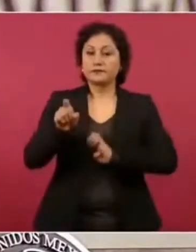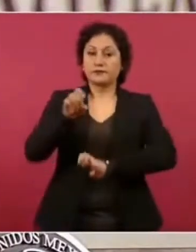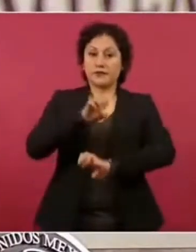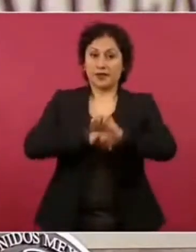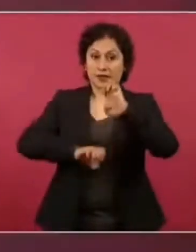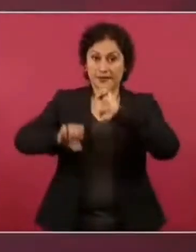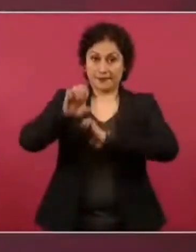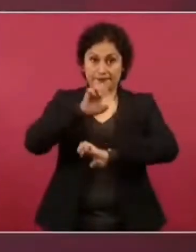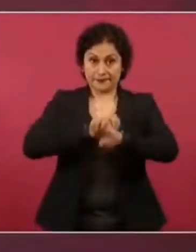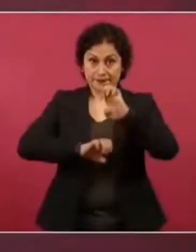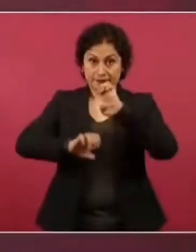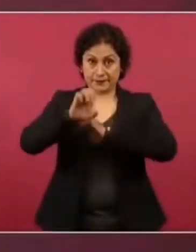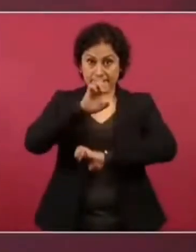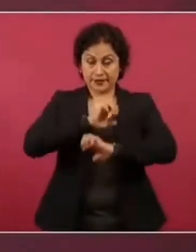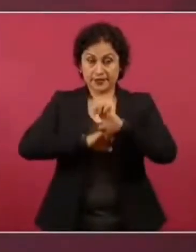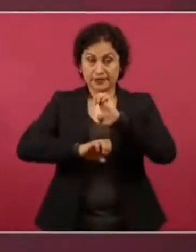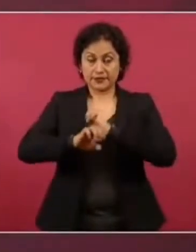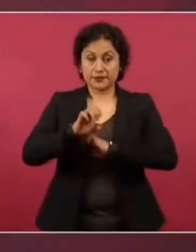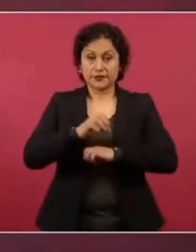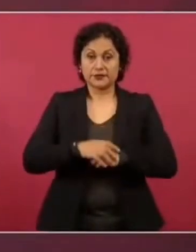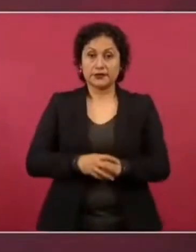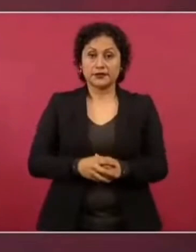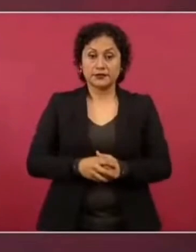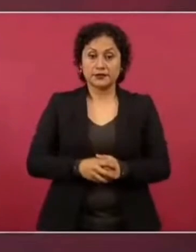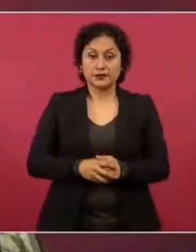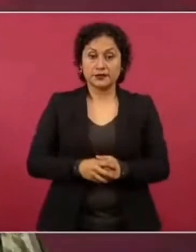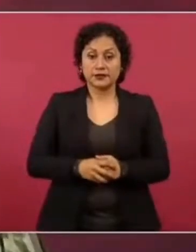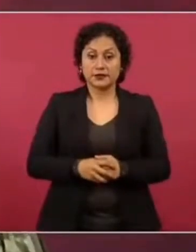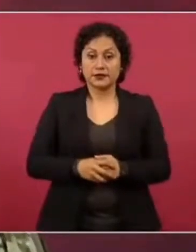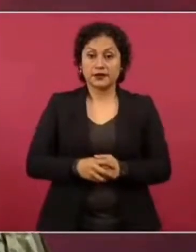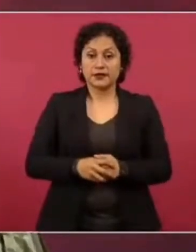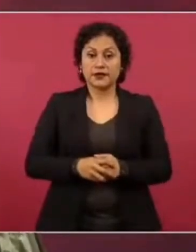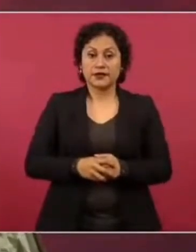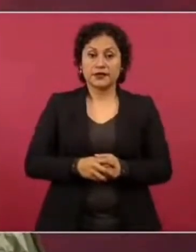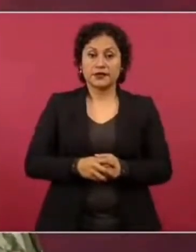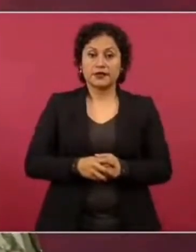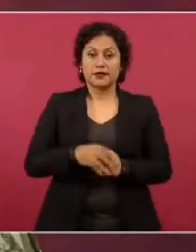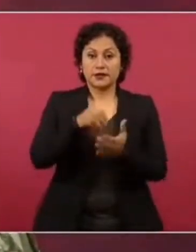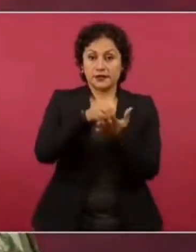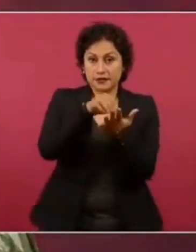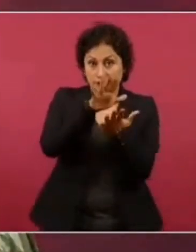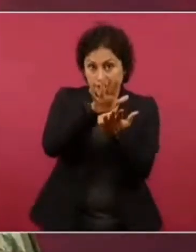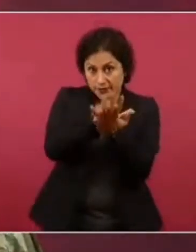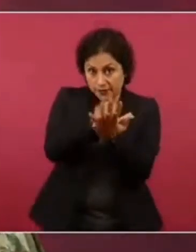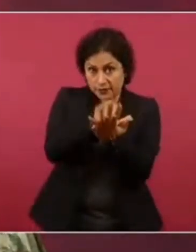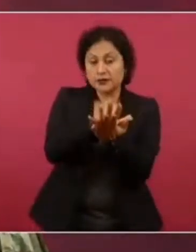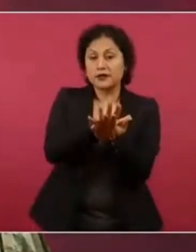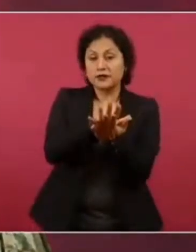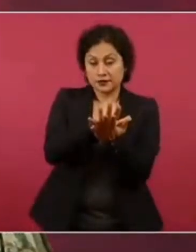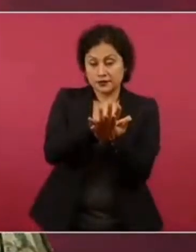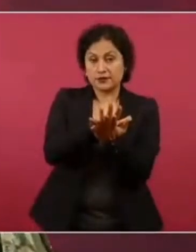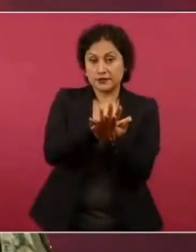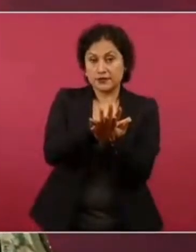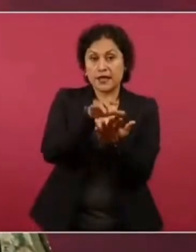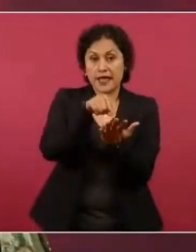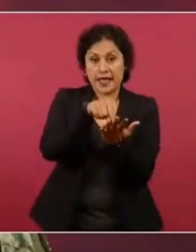establece la información que es